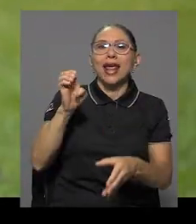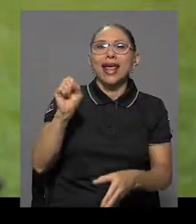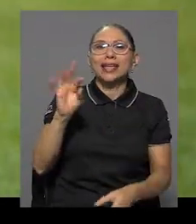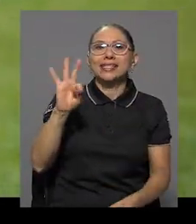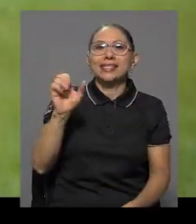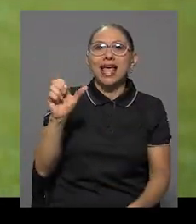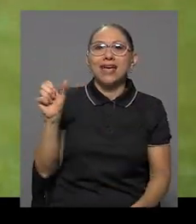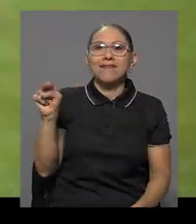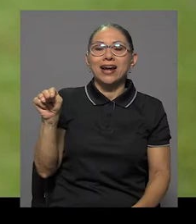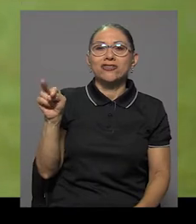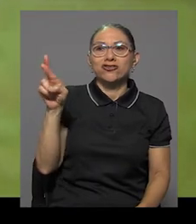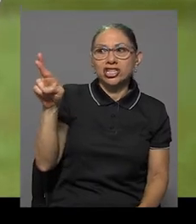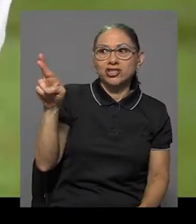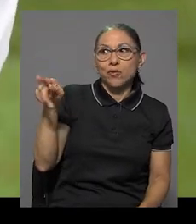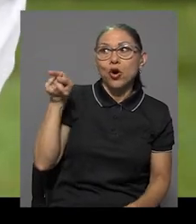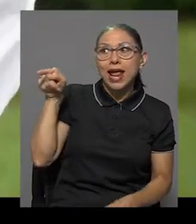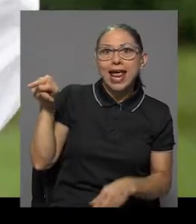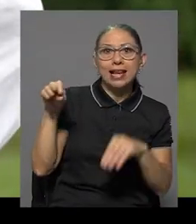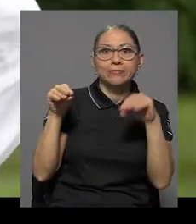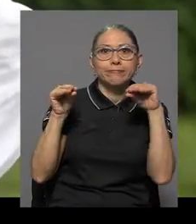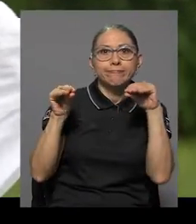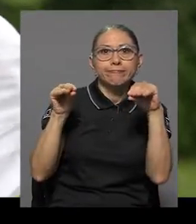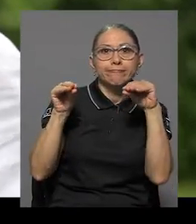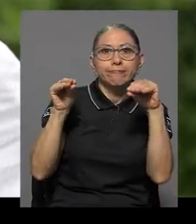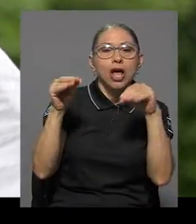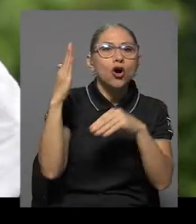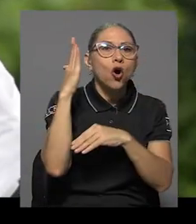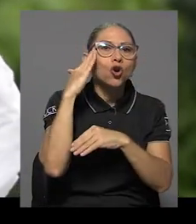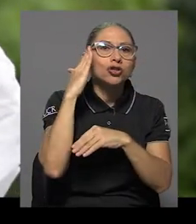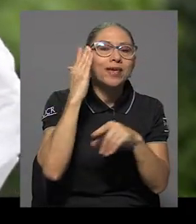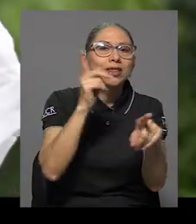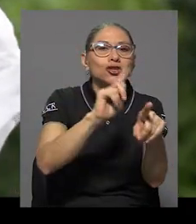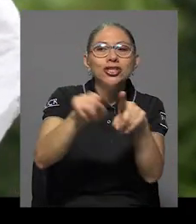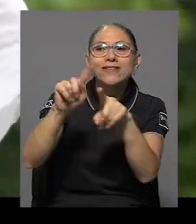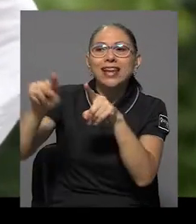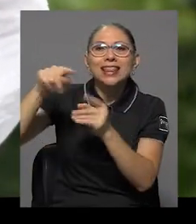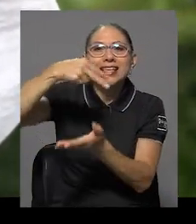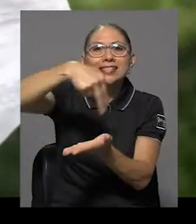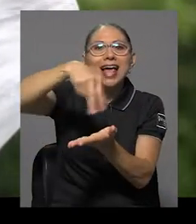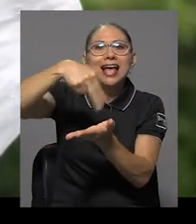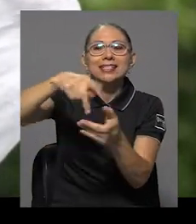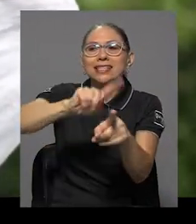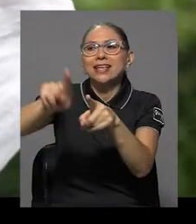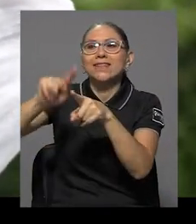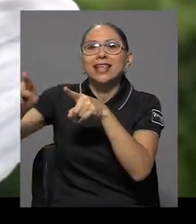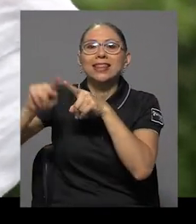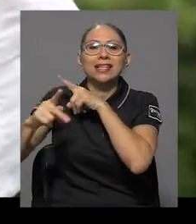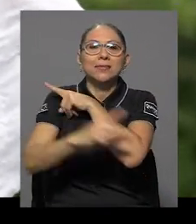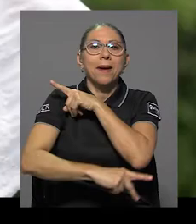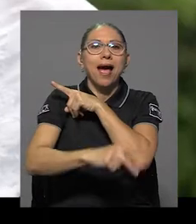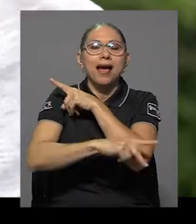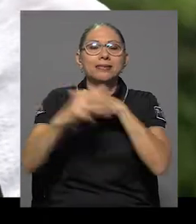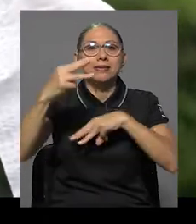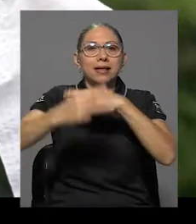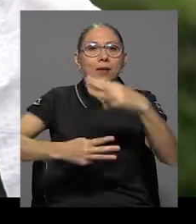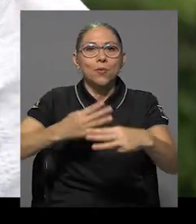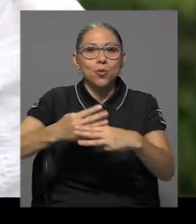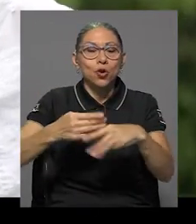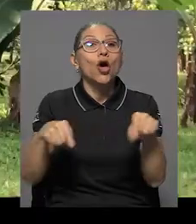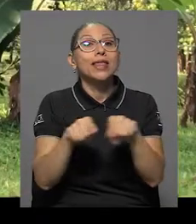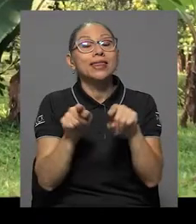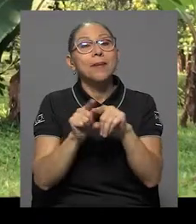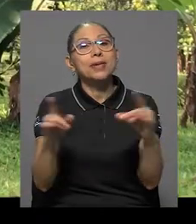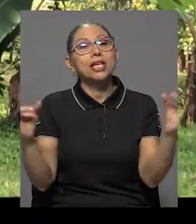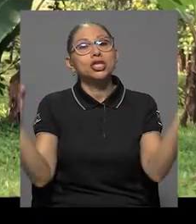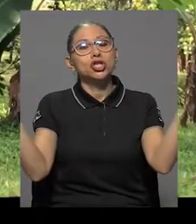Esteban Richmond, quien dotó a las estudiantes de conocimientos sobre danzas de distintas regiones del mundo, yoga